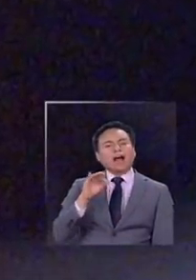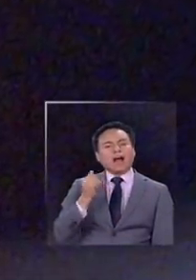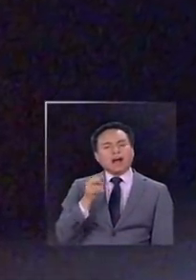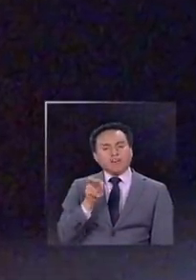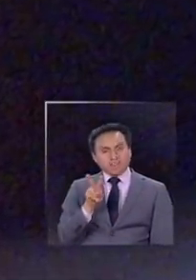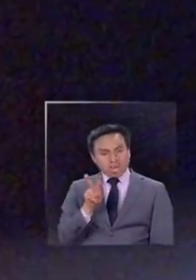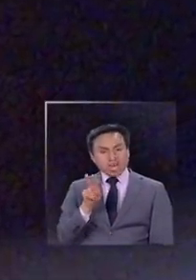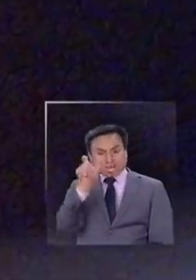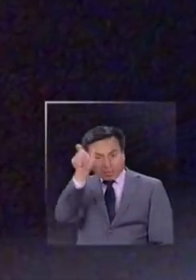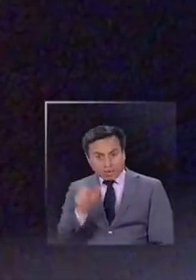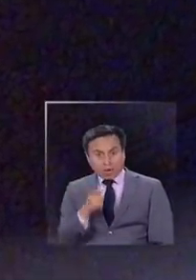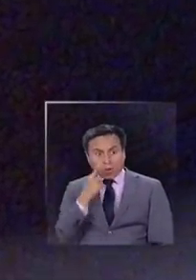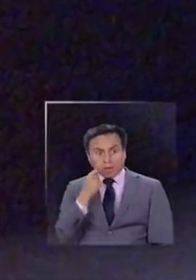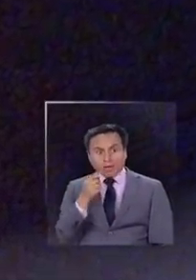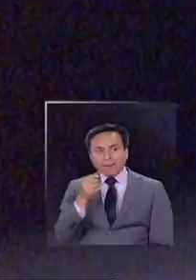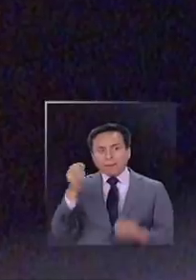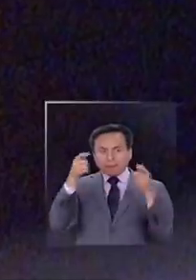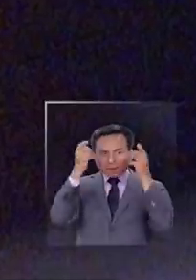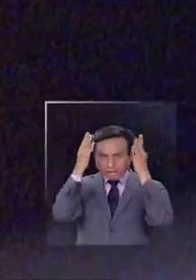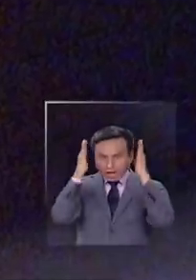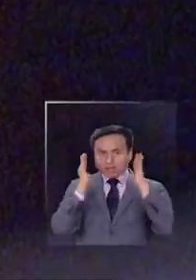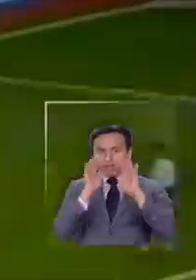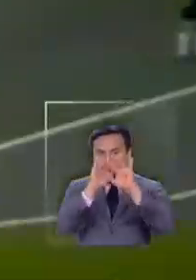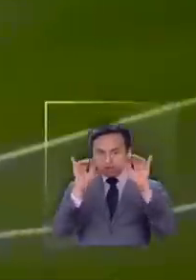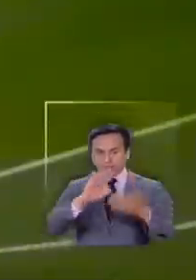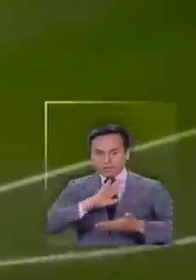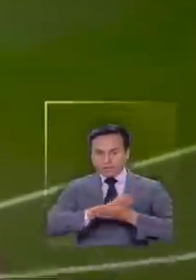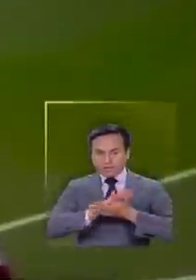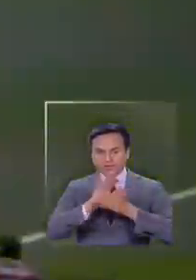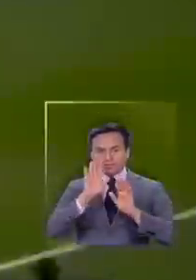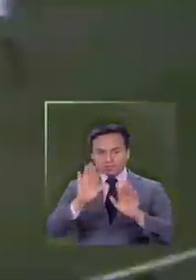Javier Margas con ese peinado y esta celebración